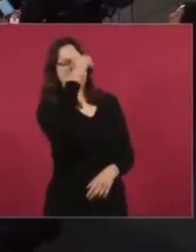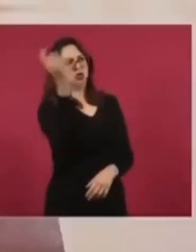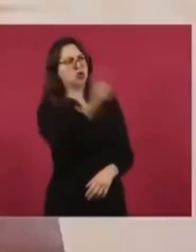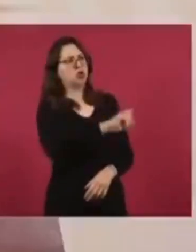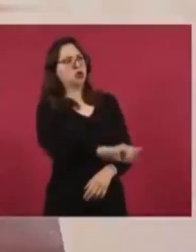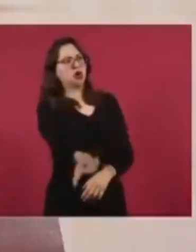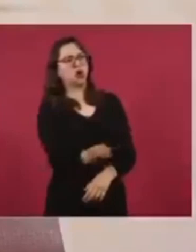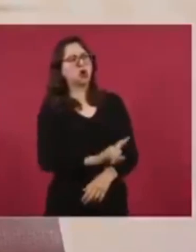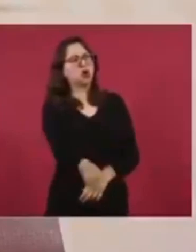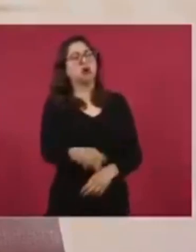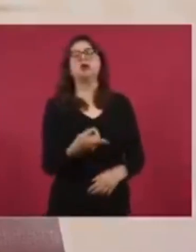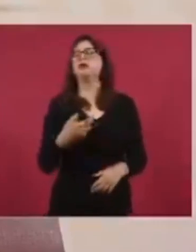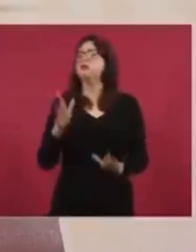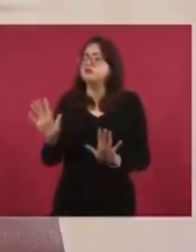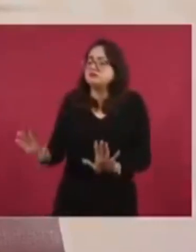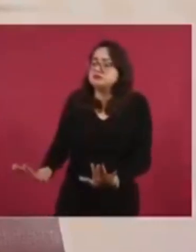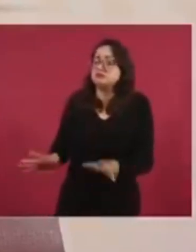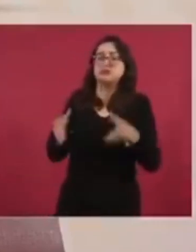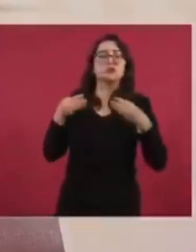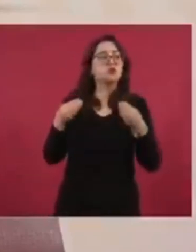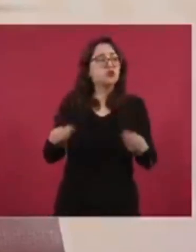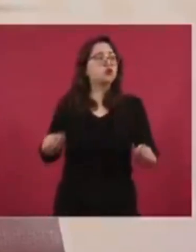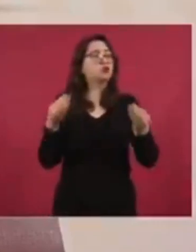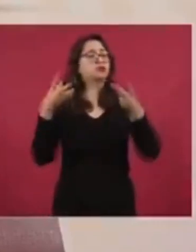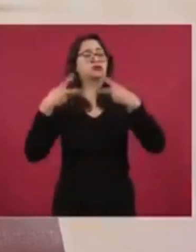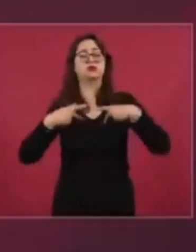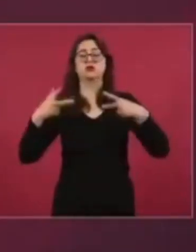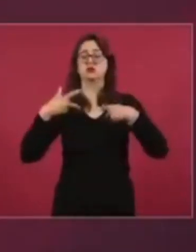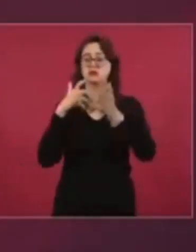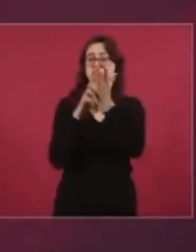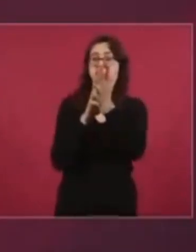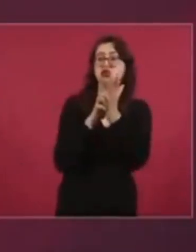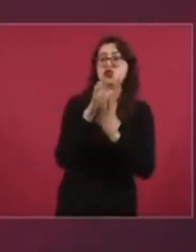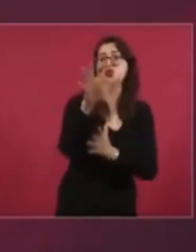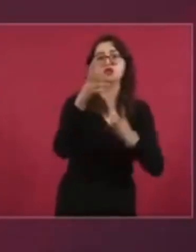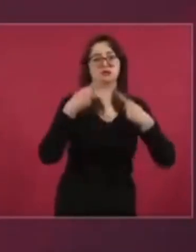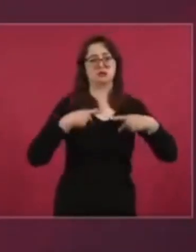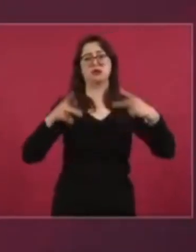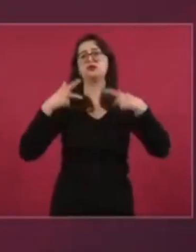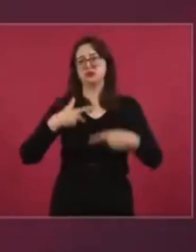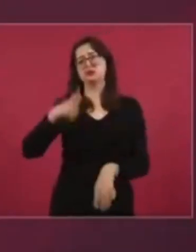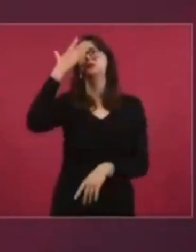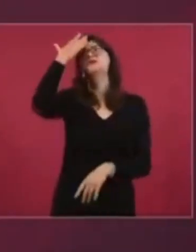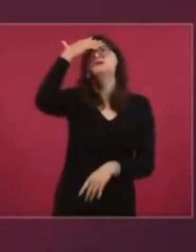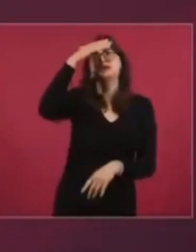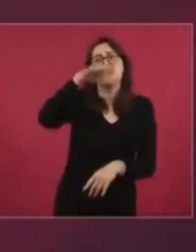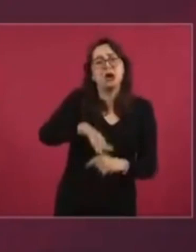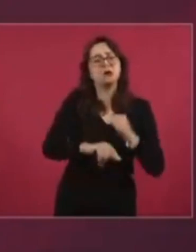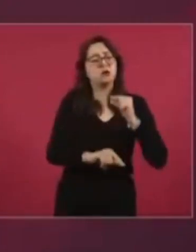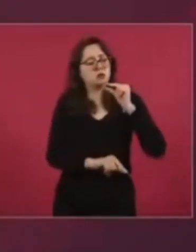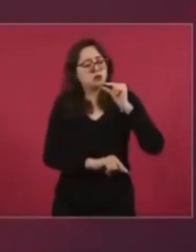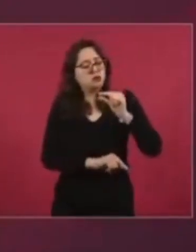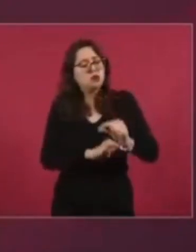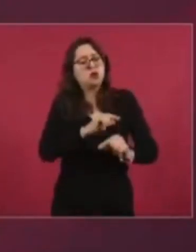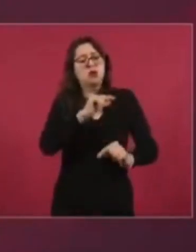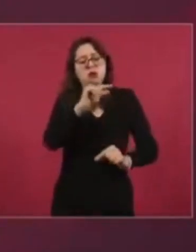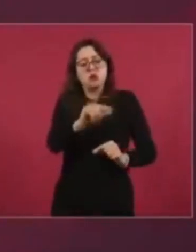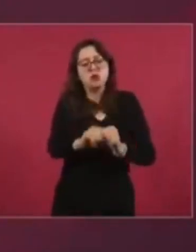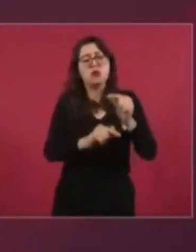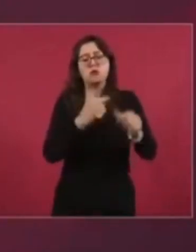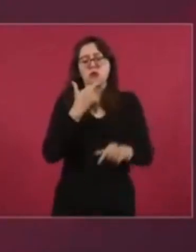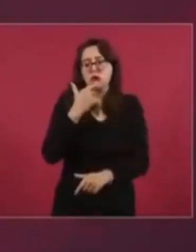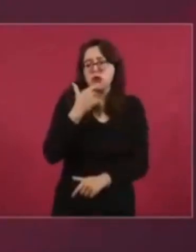muchísimos mexicanos millones de mexicanos que sostienen que estamos mejor